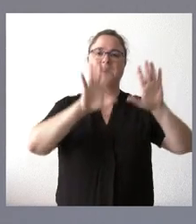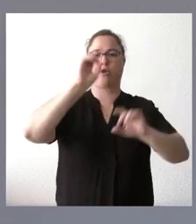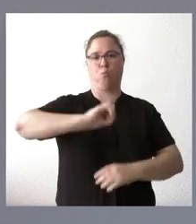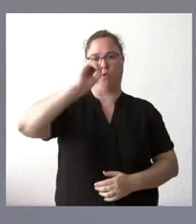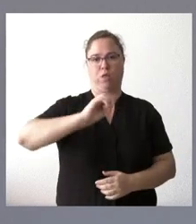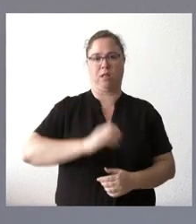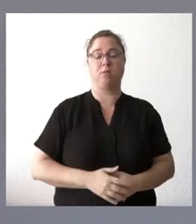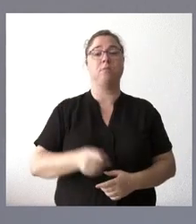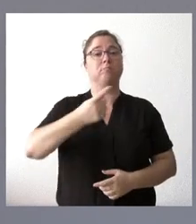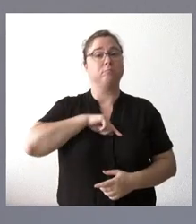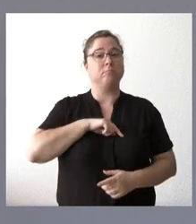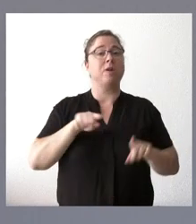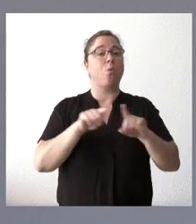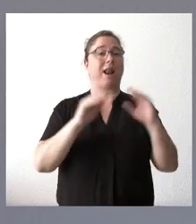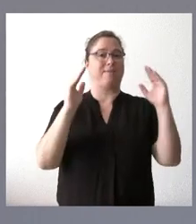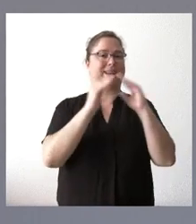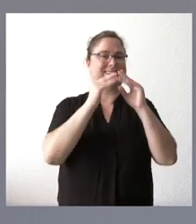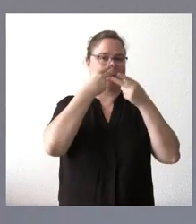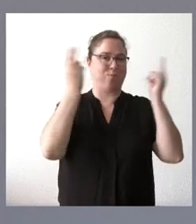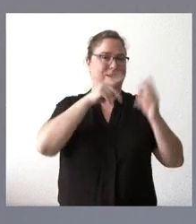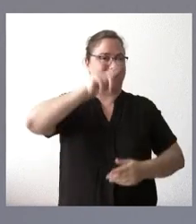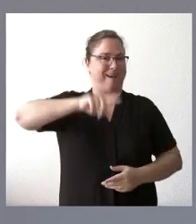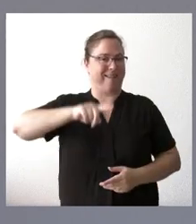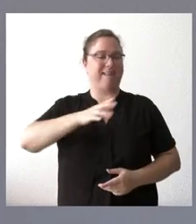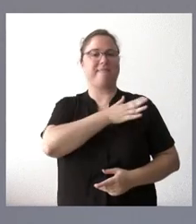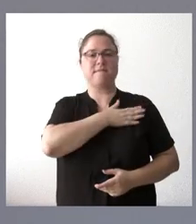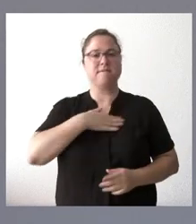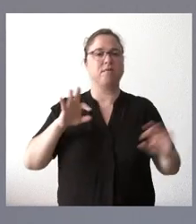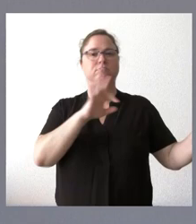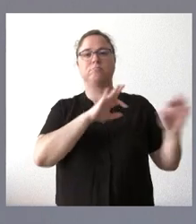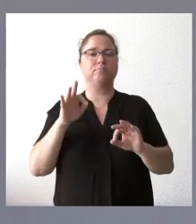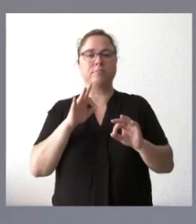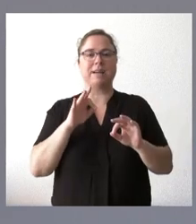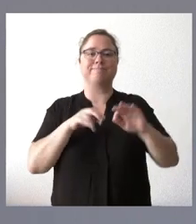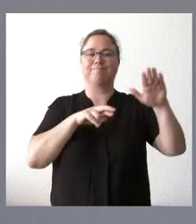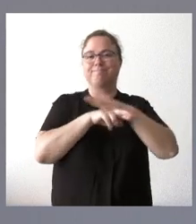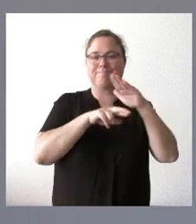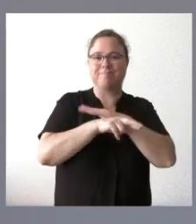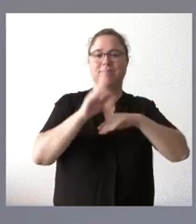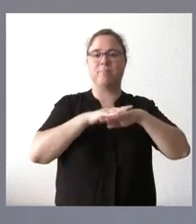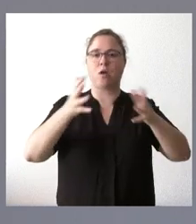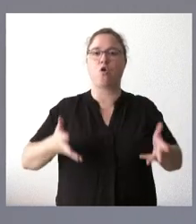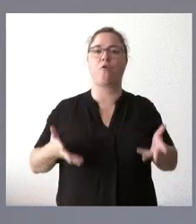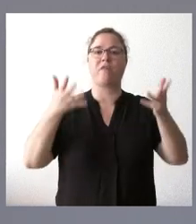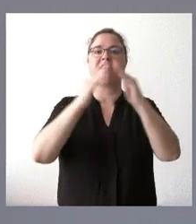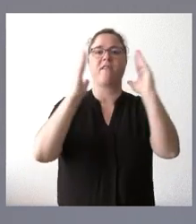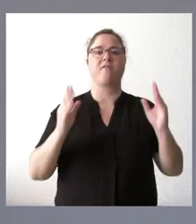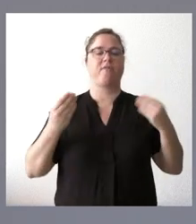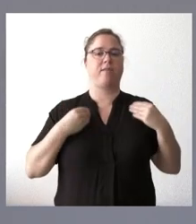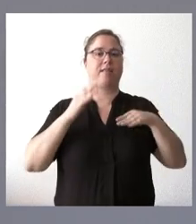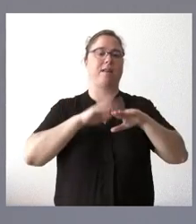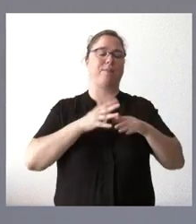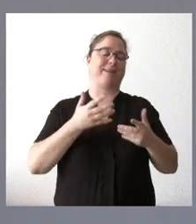incremento del parque público de alquiler, se prevé la puesta en marcha de varios instrumentos para la puesta y disposición de viviendas en favor de las